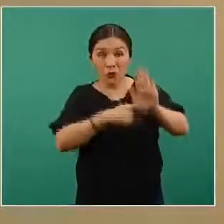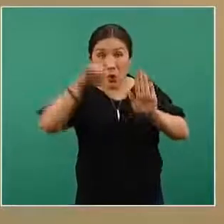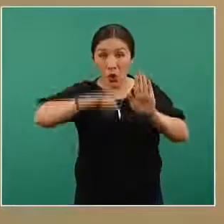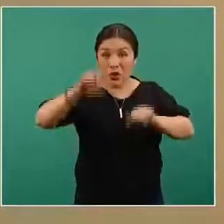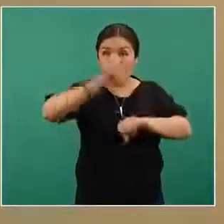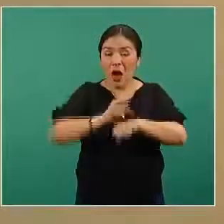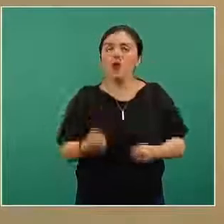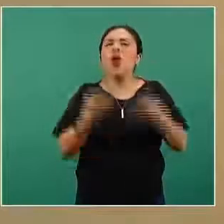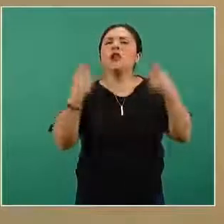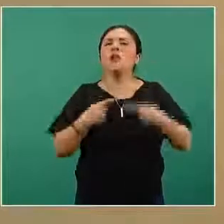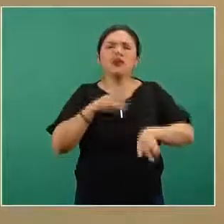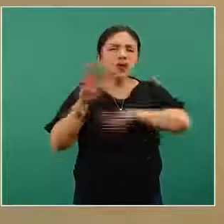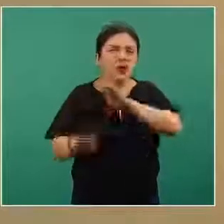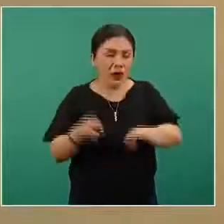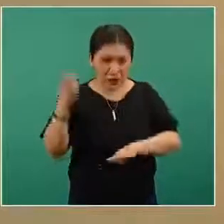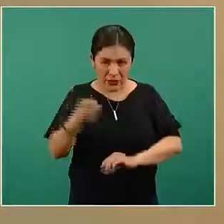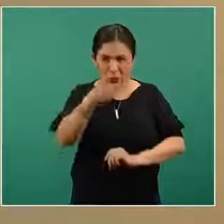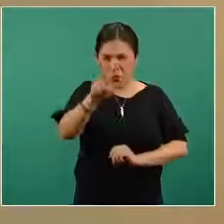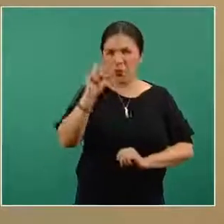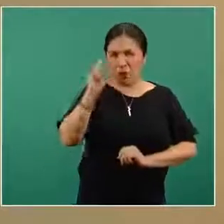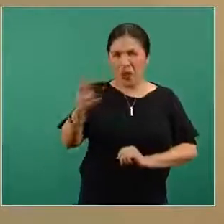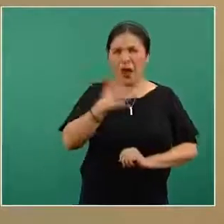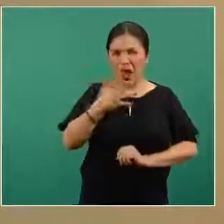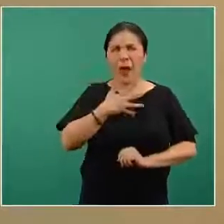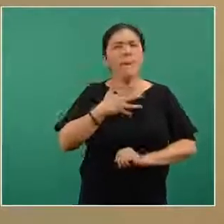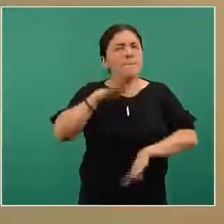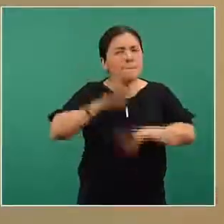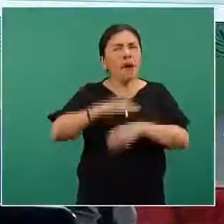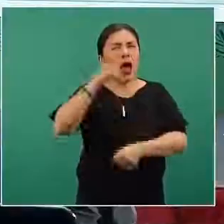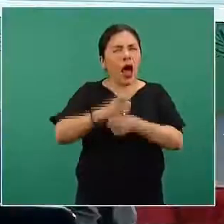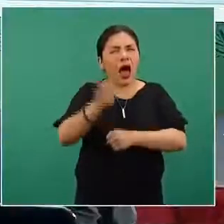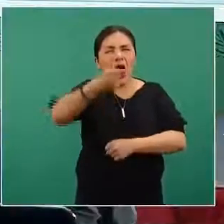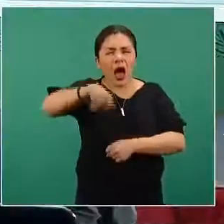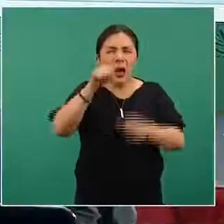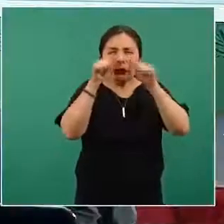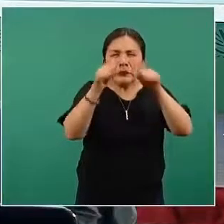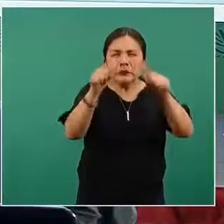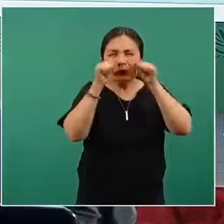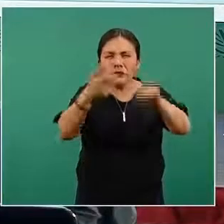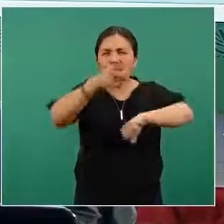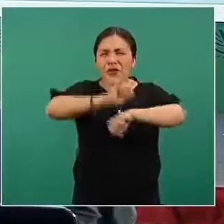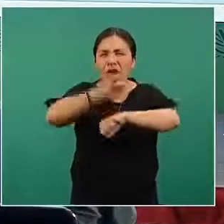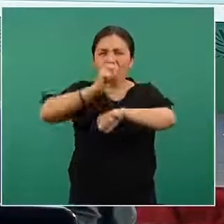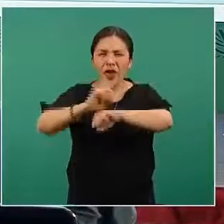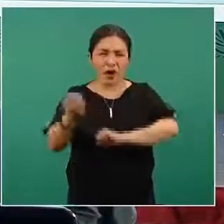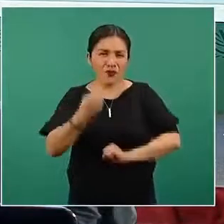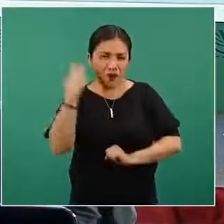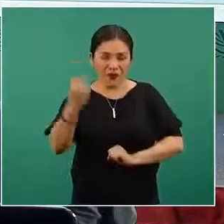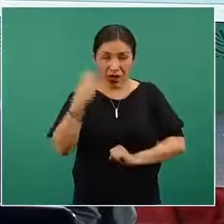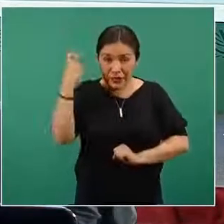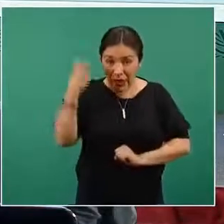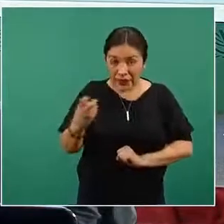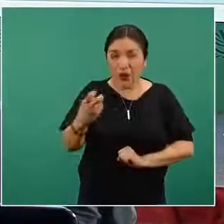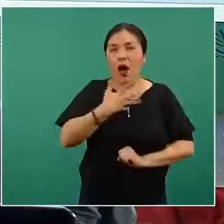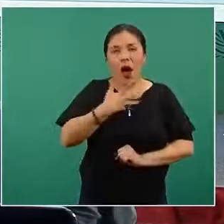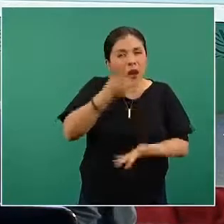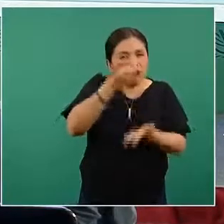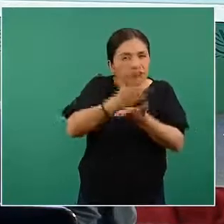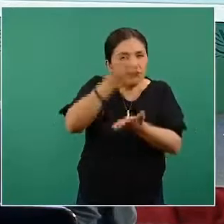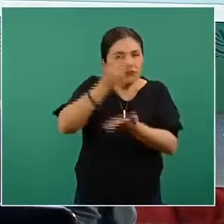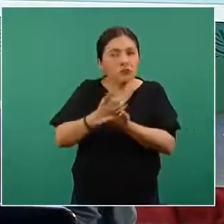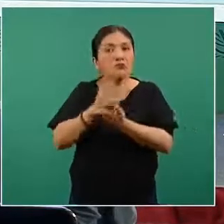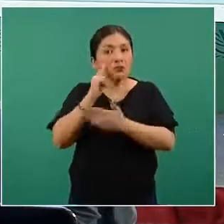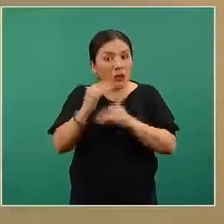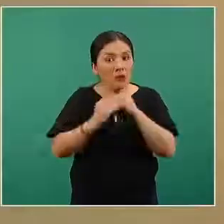el día de hoy está, si ustedes observan, quienes sobre todo quienes han seguido día con día esta conferencia, van a identificar una